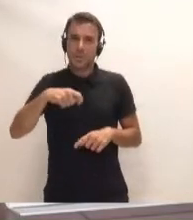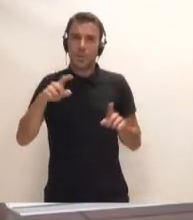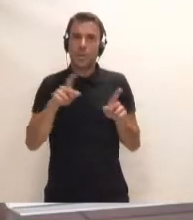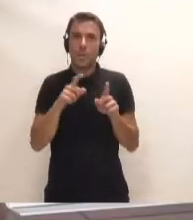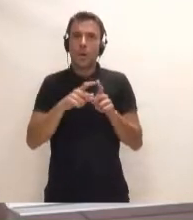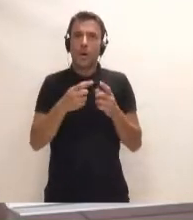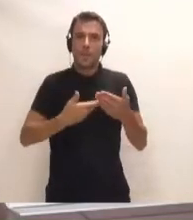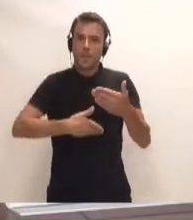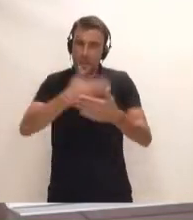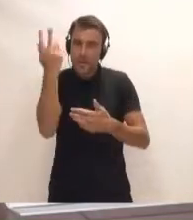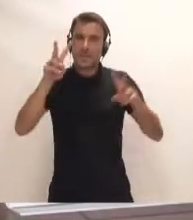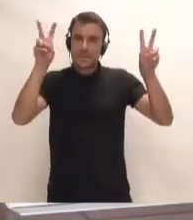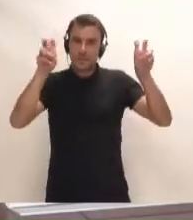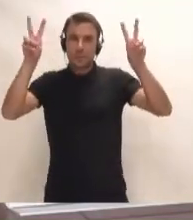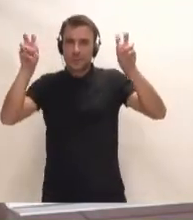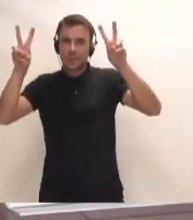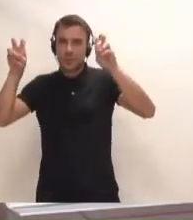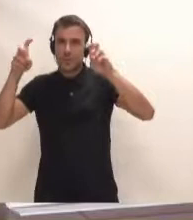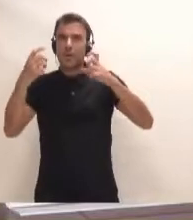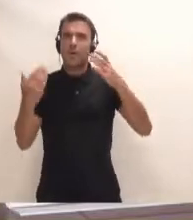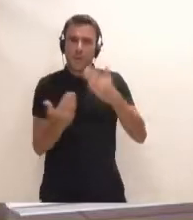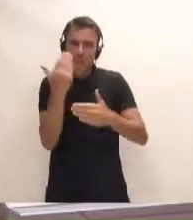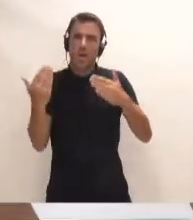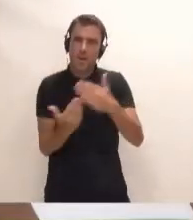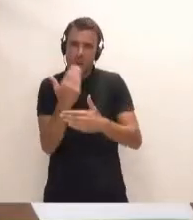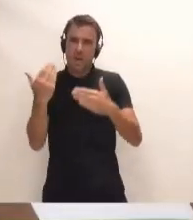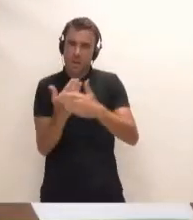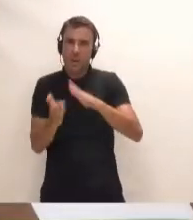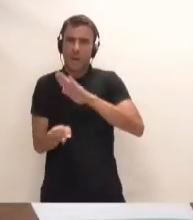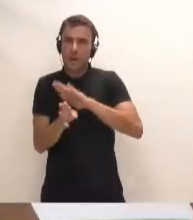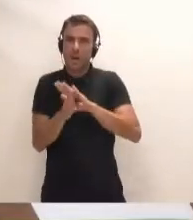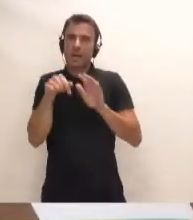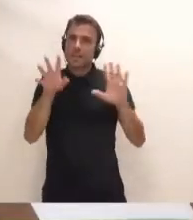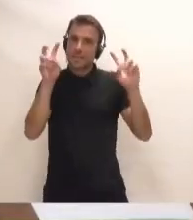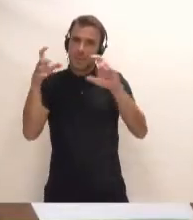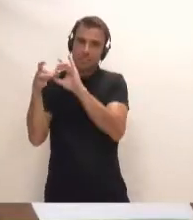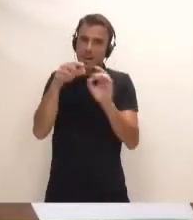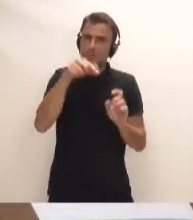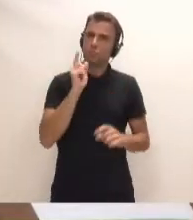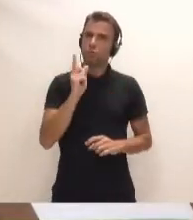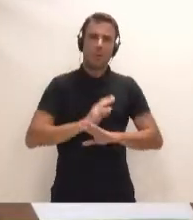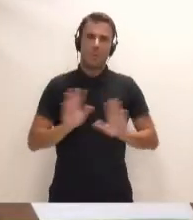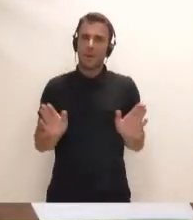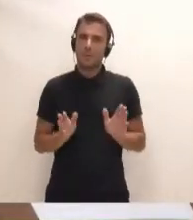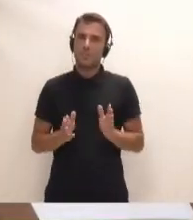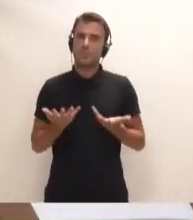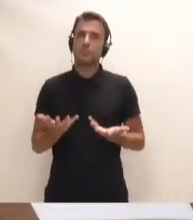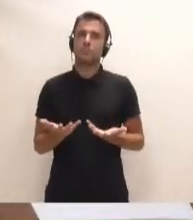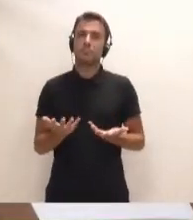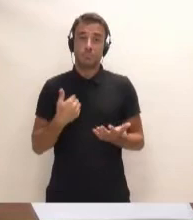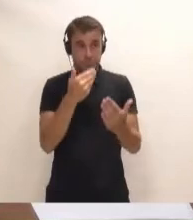titulares acerca de un tema continuo, día tras otro, como este. Y la verdad es que